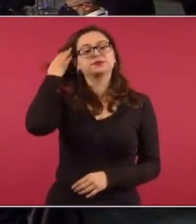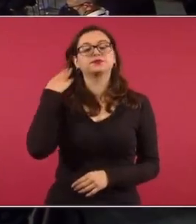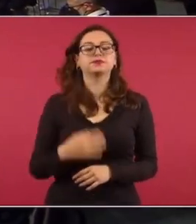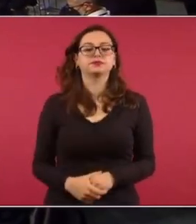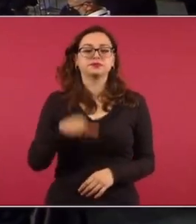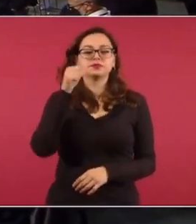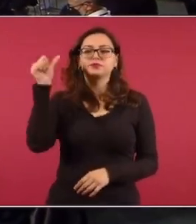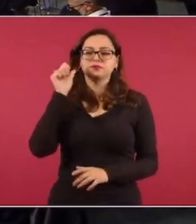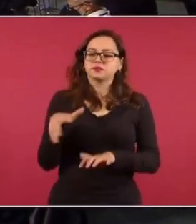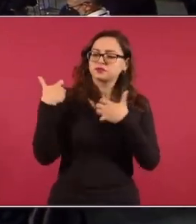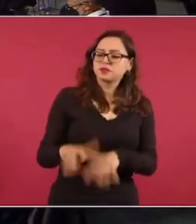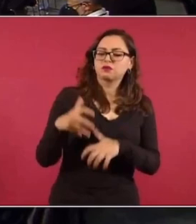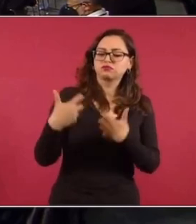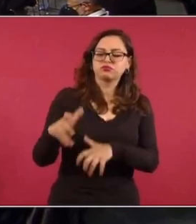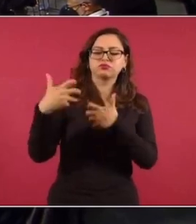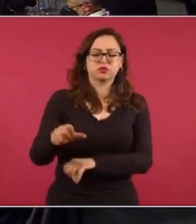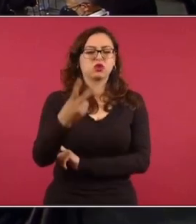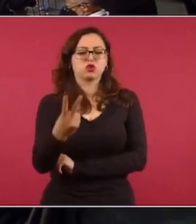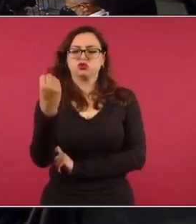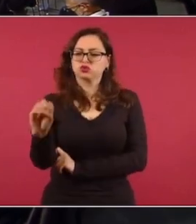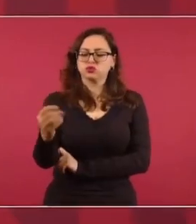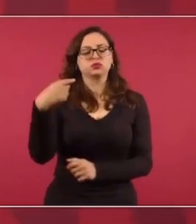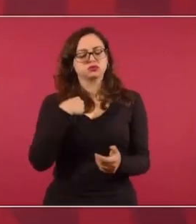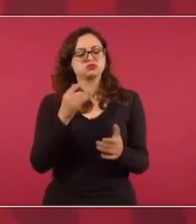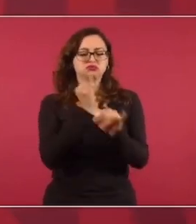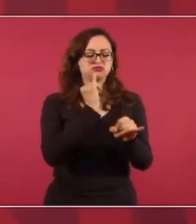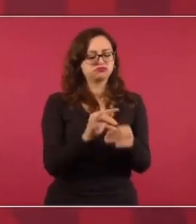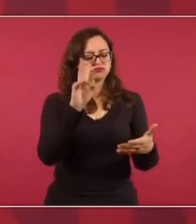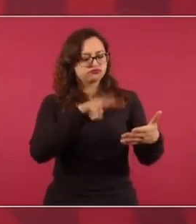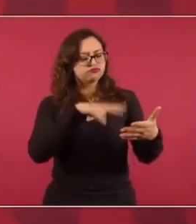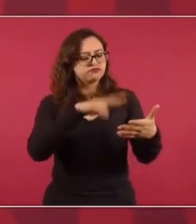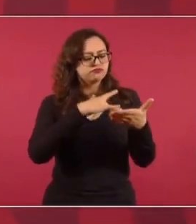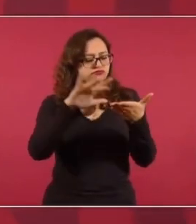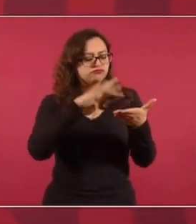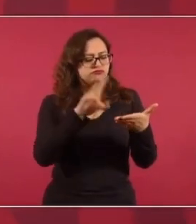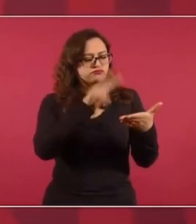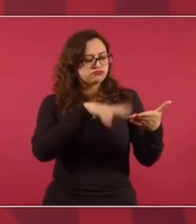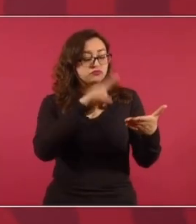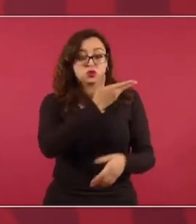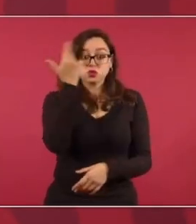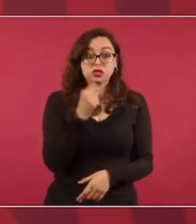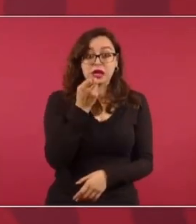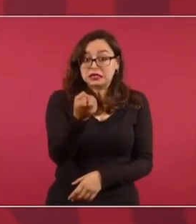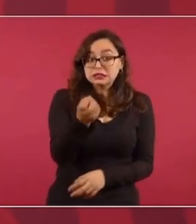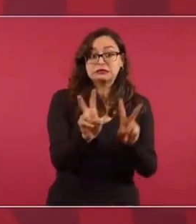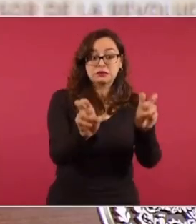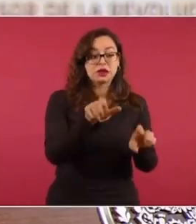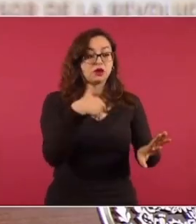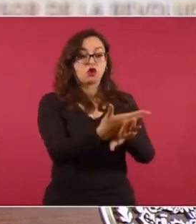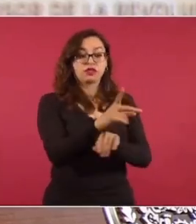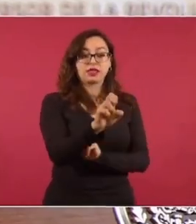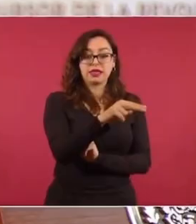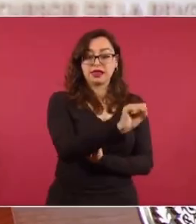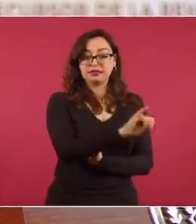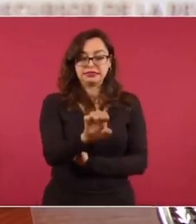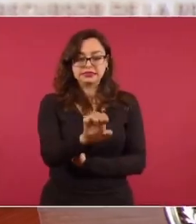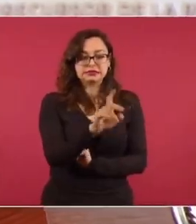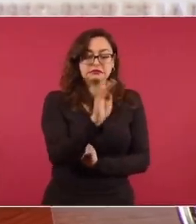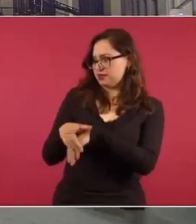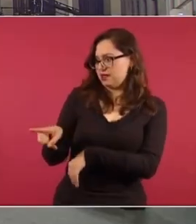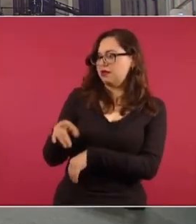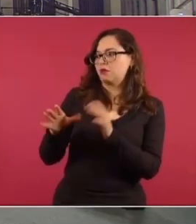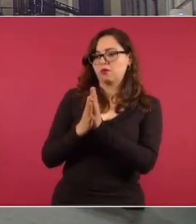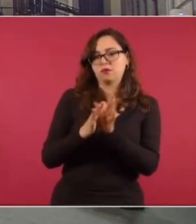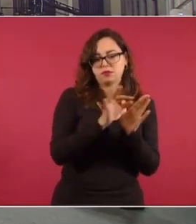revisando y no sé si por este hecho o por otros, leí un